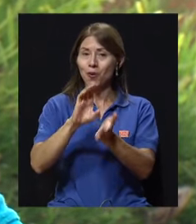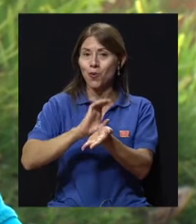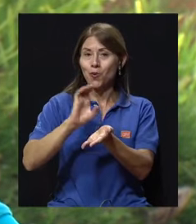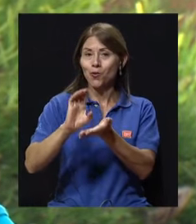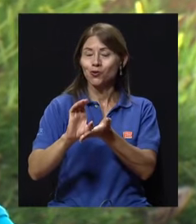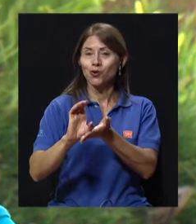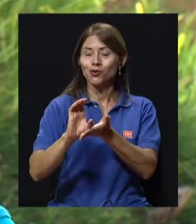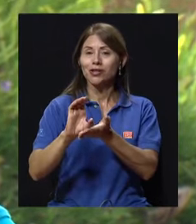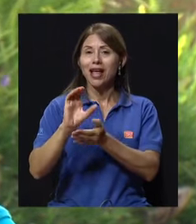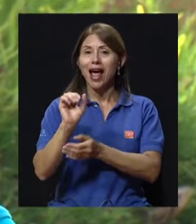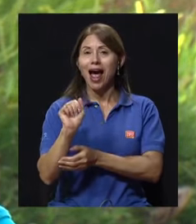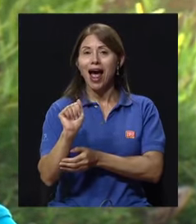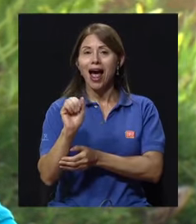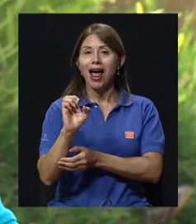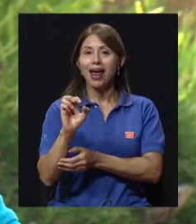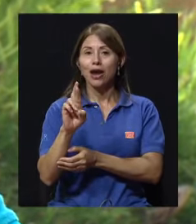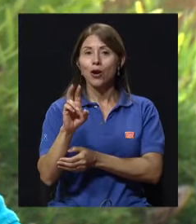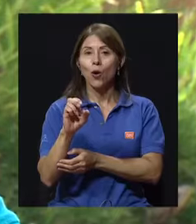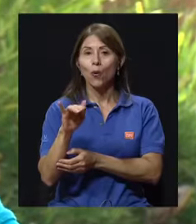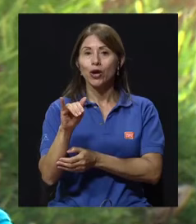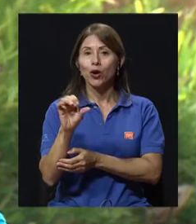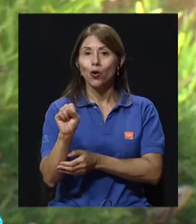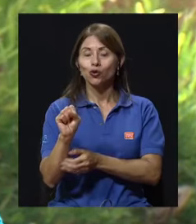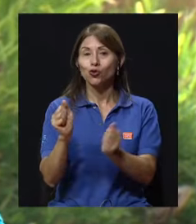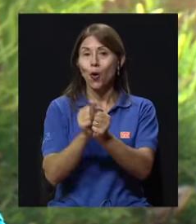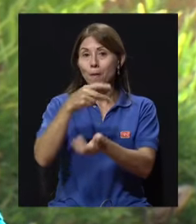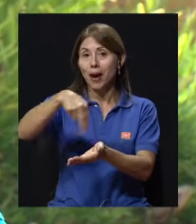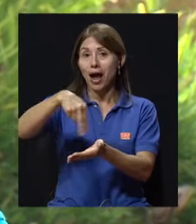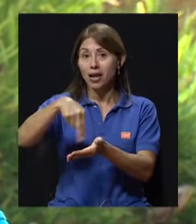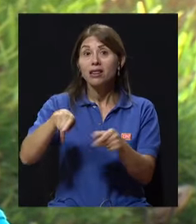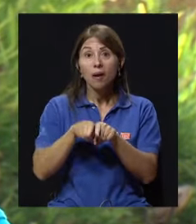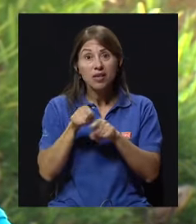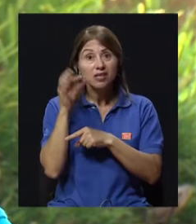en los cursos de aeróbicos bailables, llegan señoras con bordón.